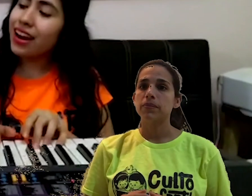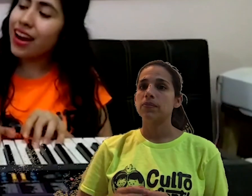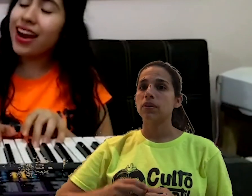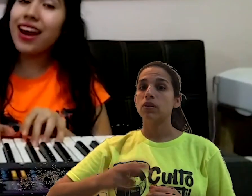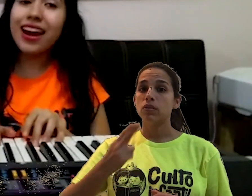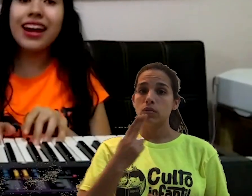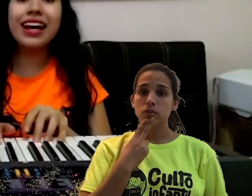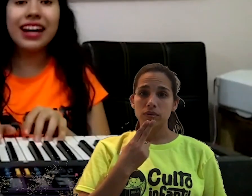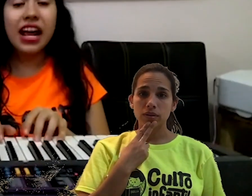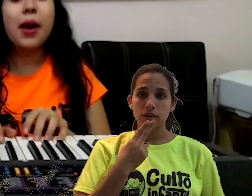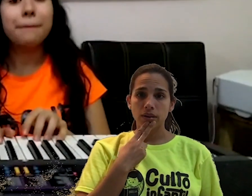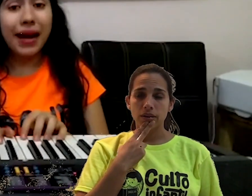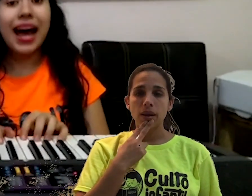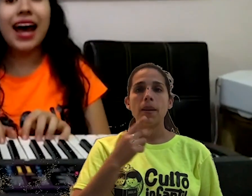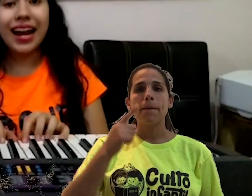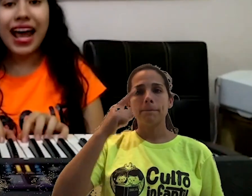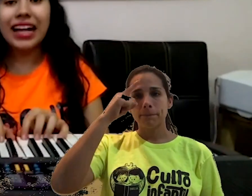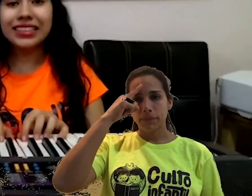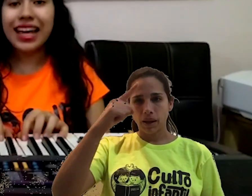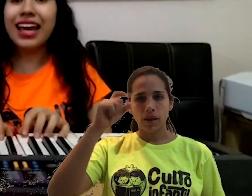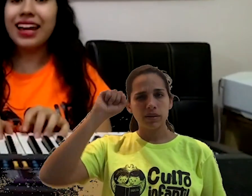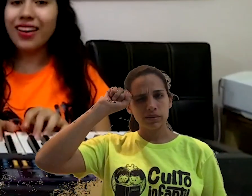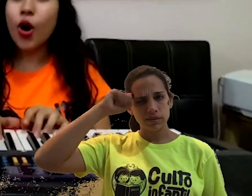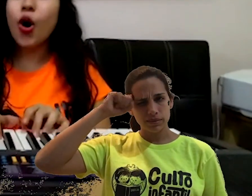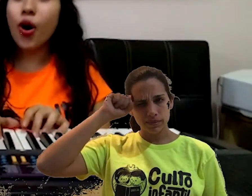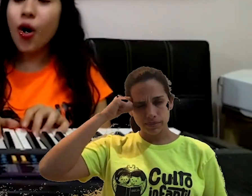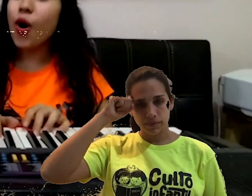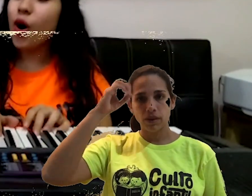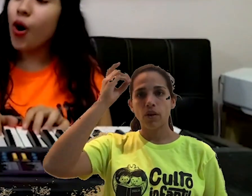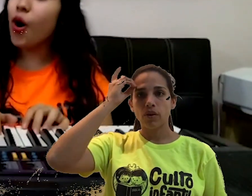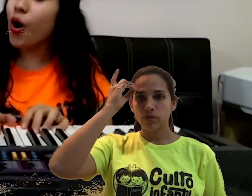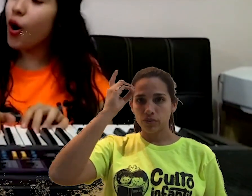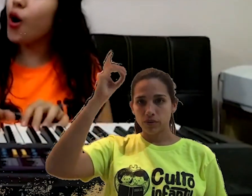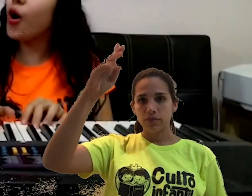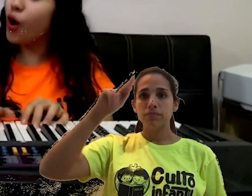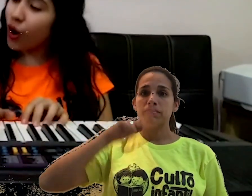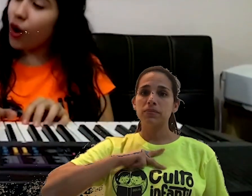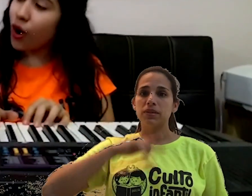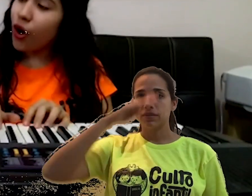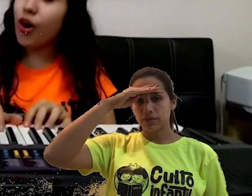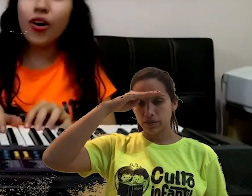usará tu servicio mi Señor.